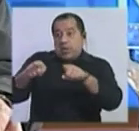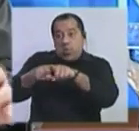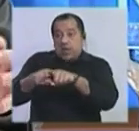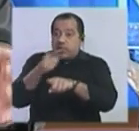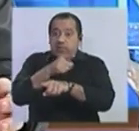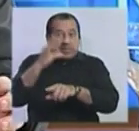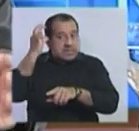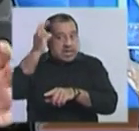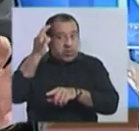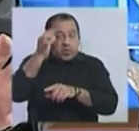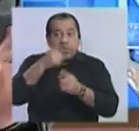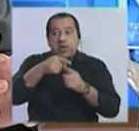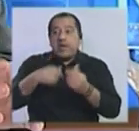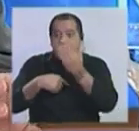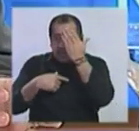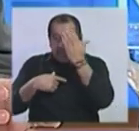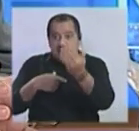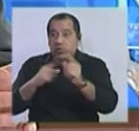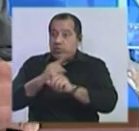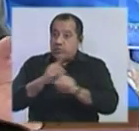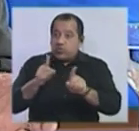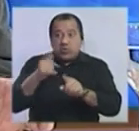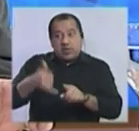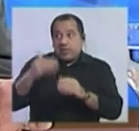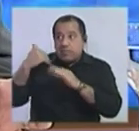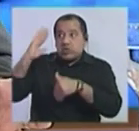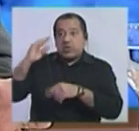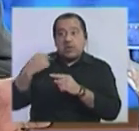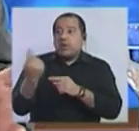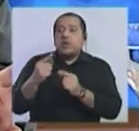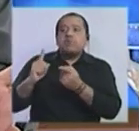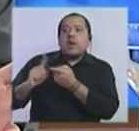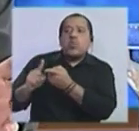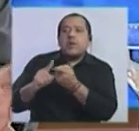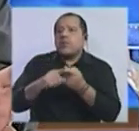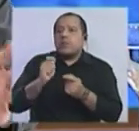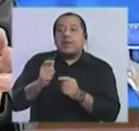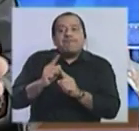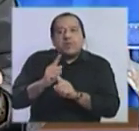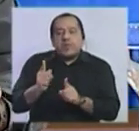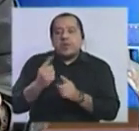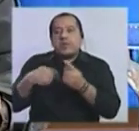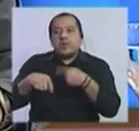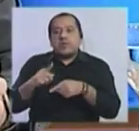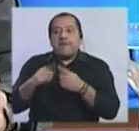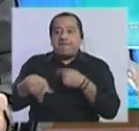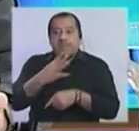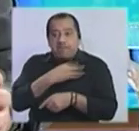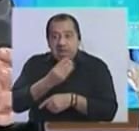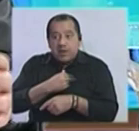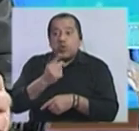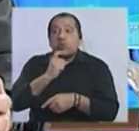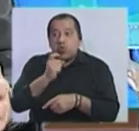Senado. Es decir, el Frente Amplio no tiene aliados naturales, digamos. Y blancos y